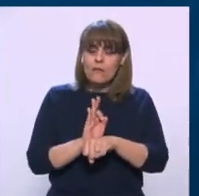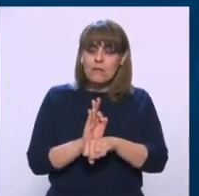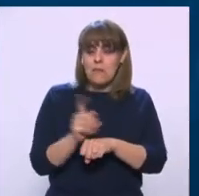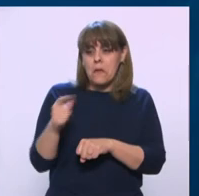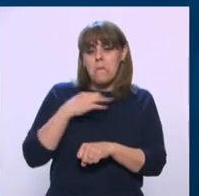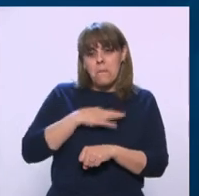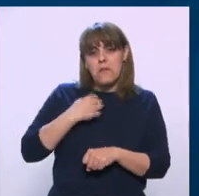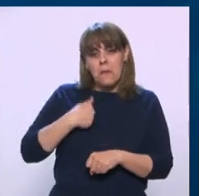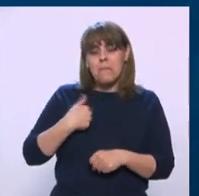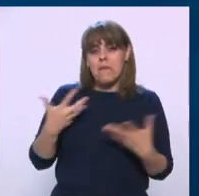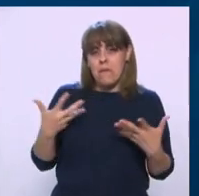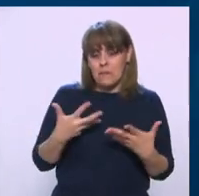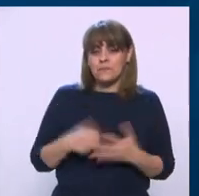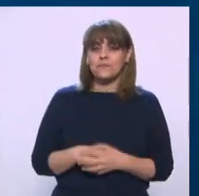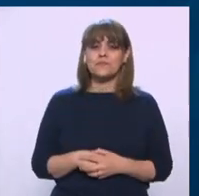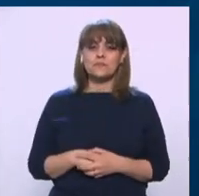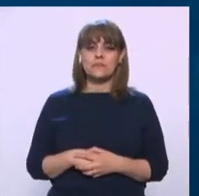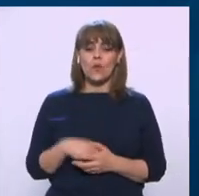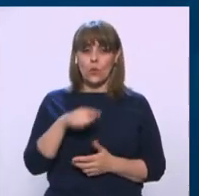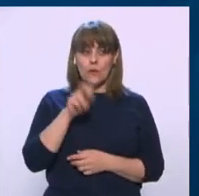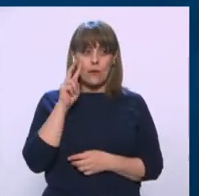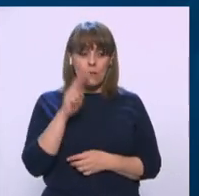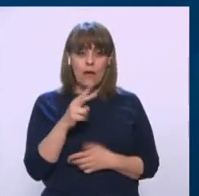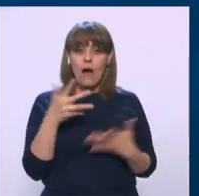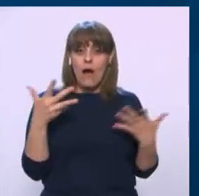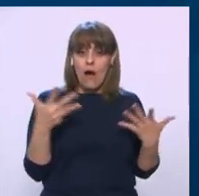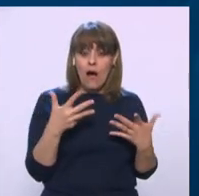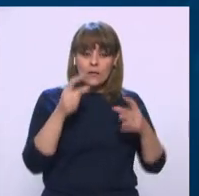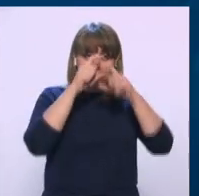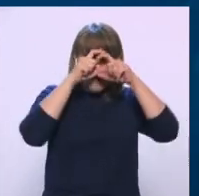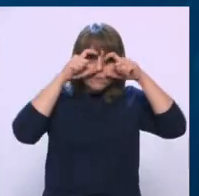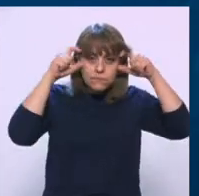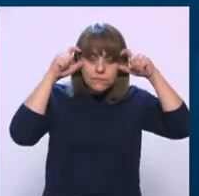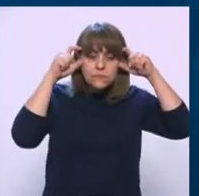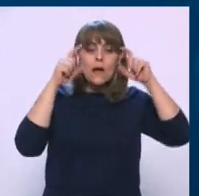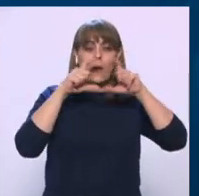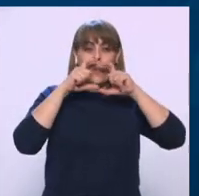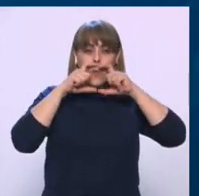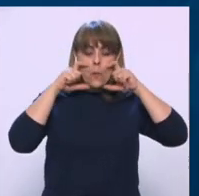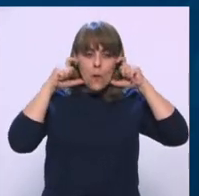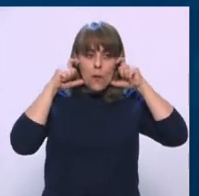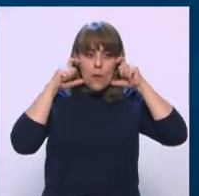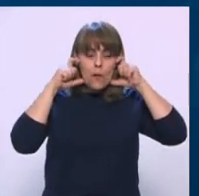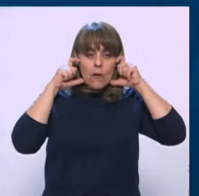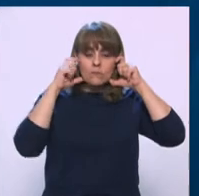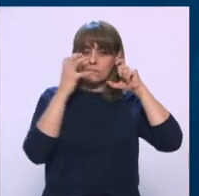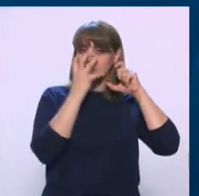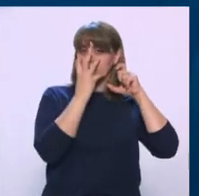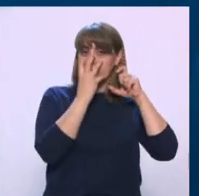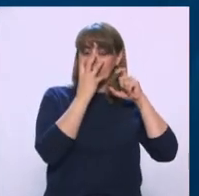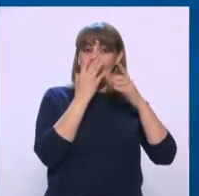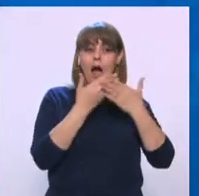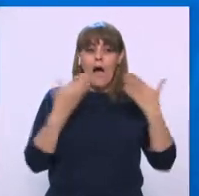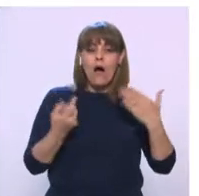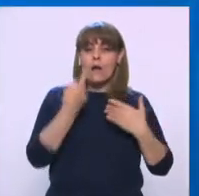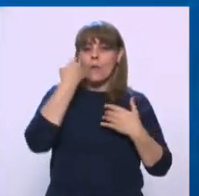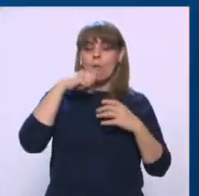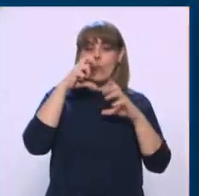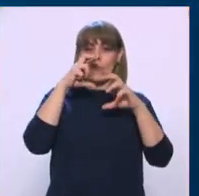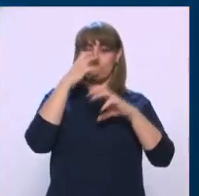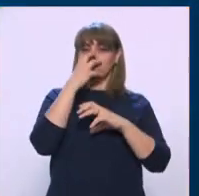vemos lo que hemos hecho respecto a goggles, cubrebocas, mascarillas y ahora ventiladores.